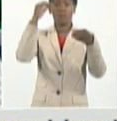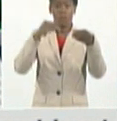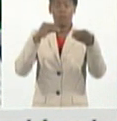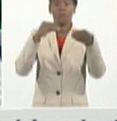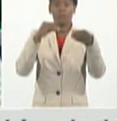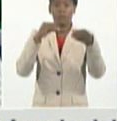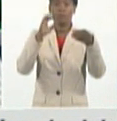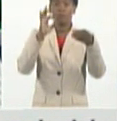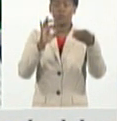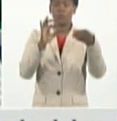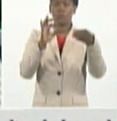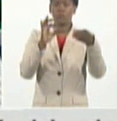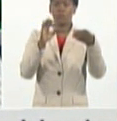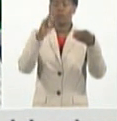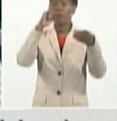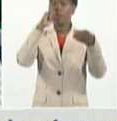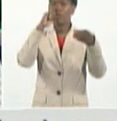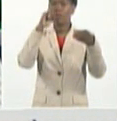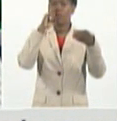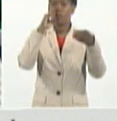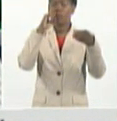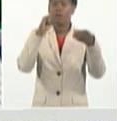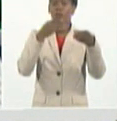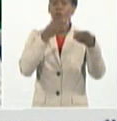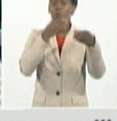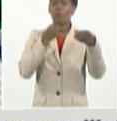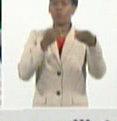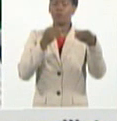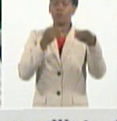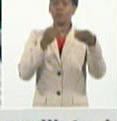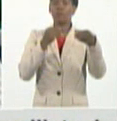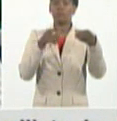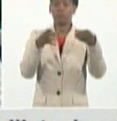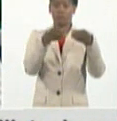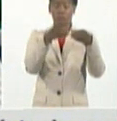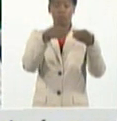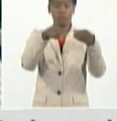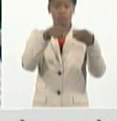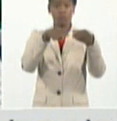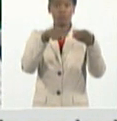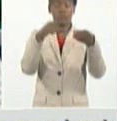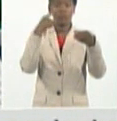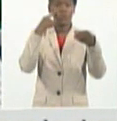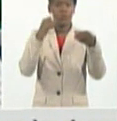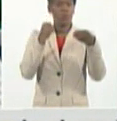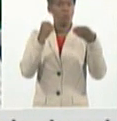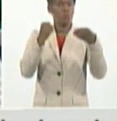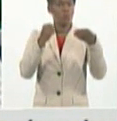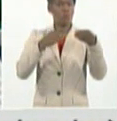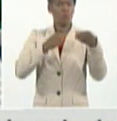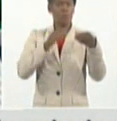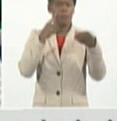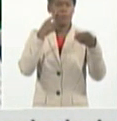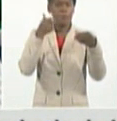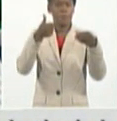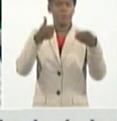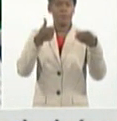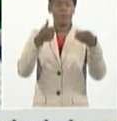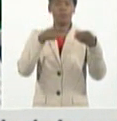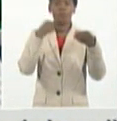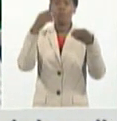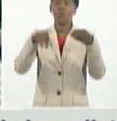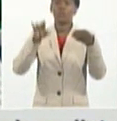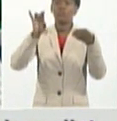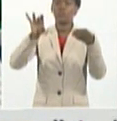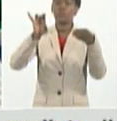edades relativamente jóvenes, son personas llenas de vitalidad, fallecen 15 personas,